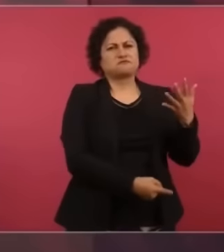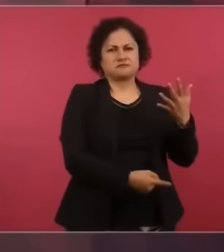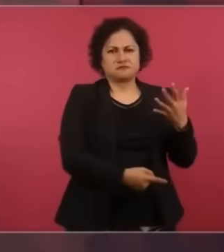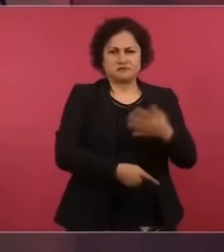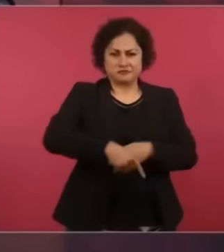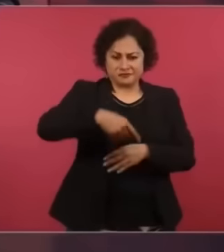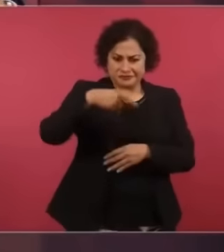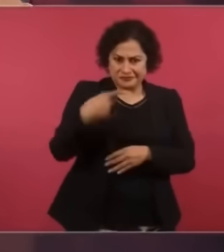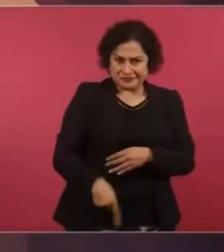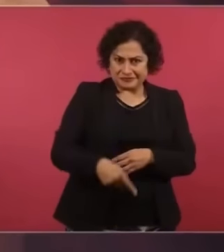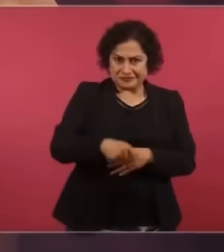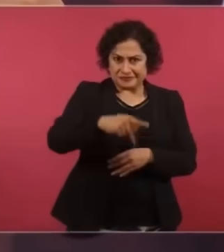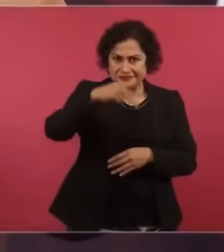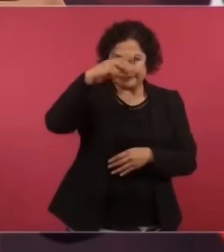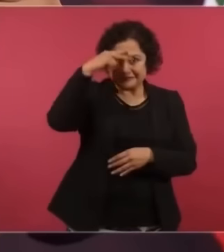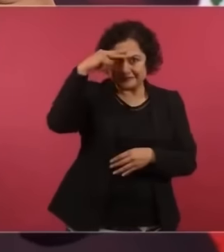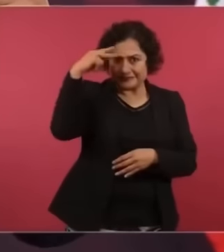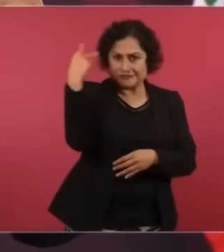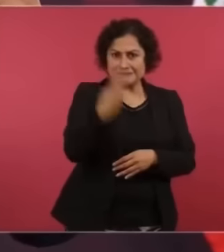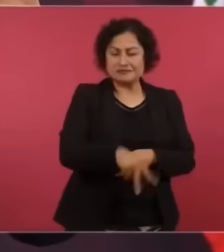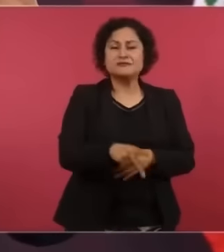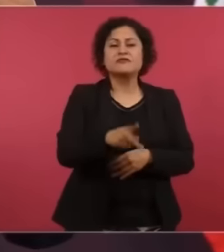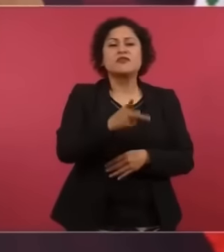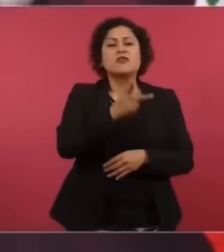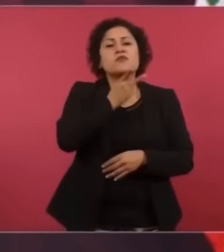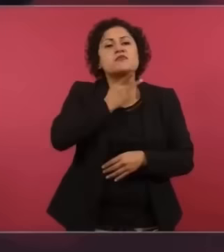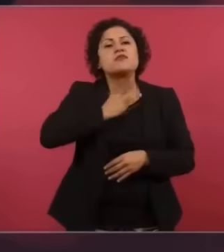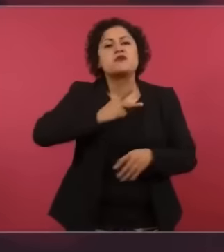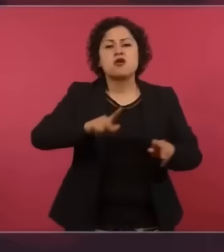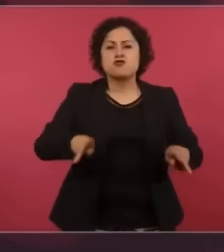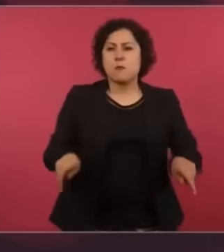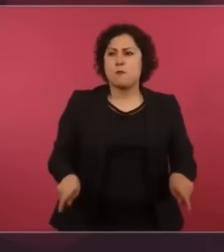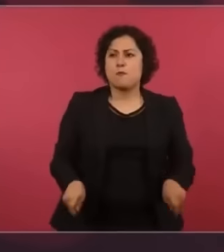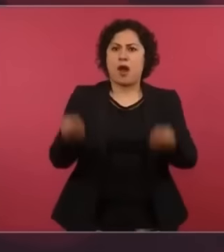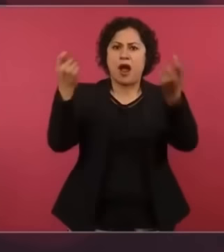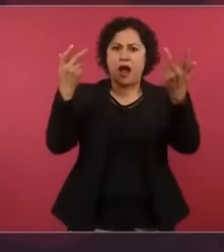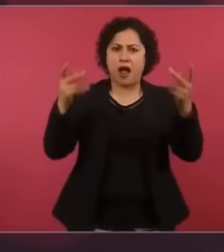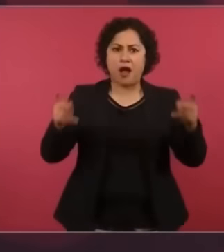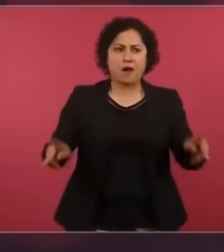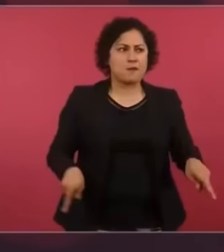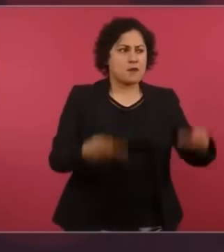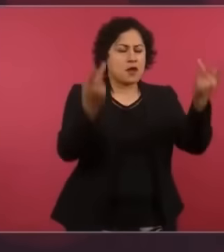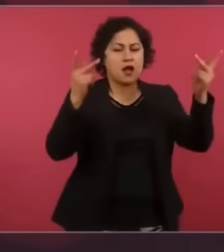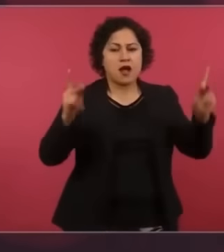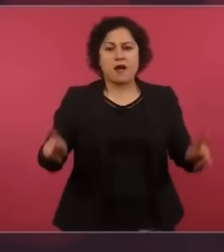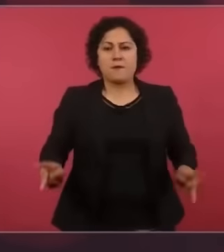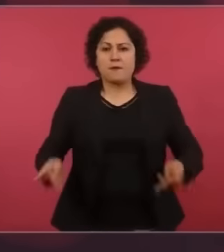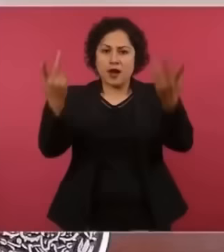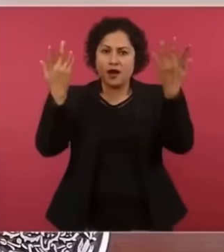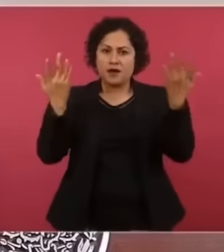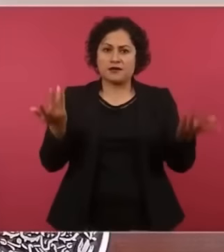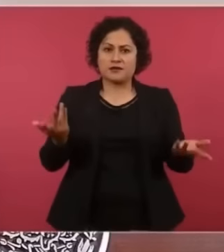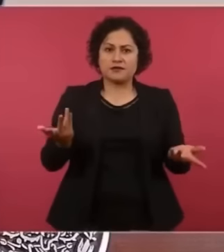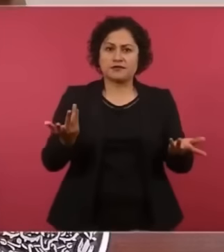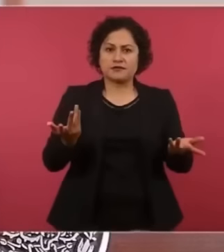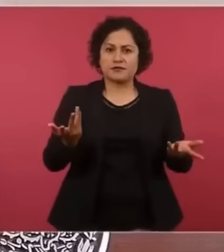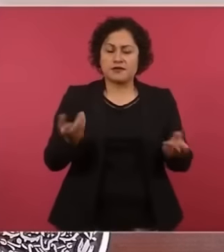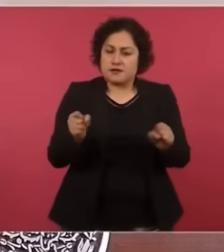riqueza petrolera, entregaron parte de la la industria eléctrica nacional.